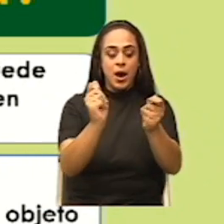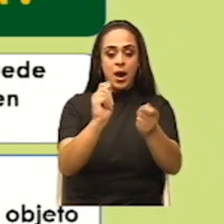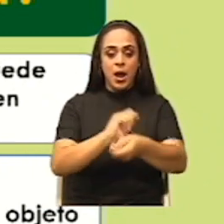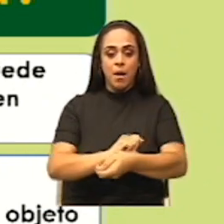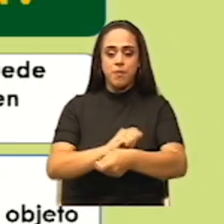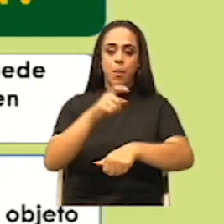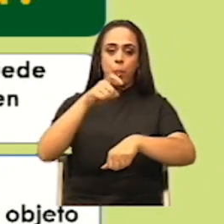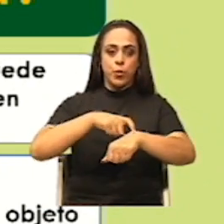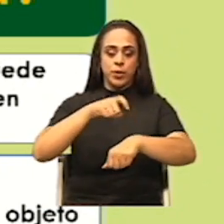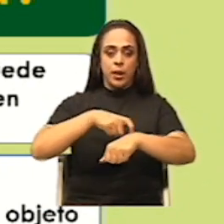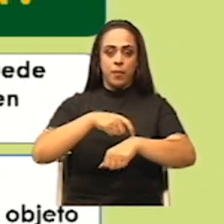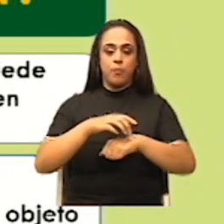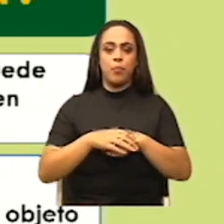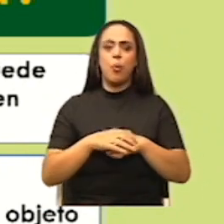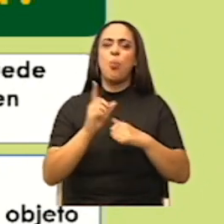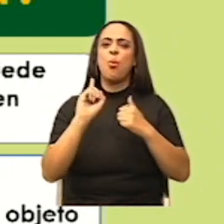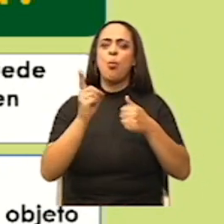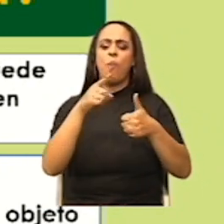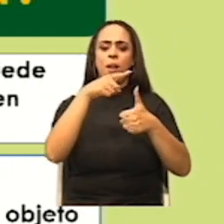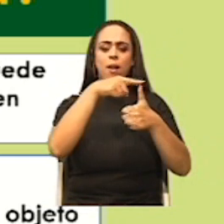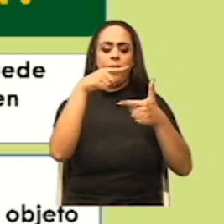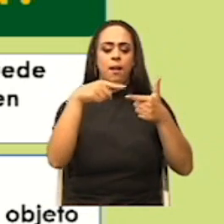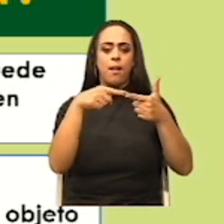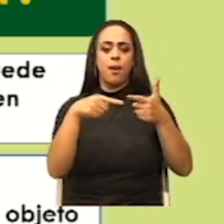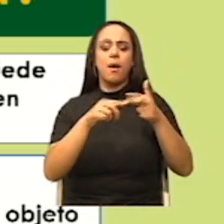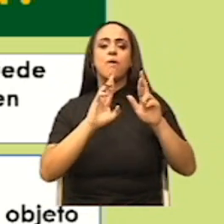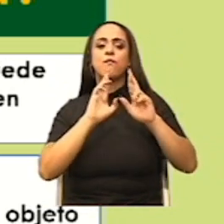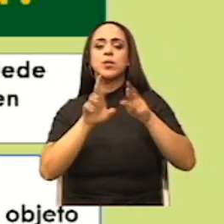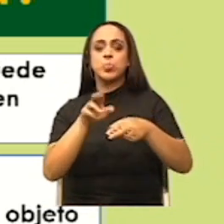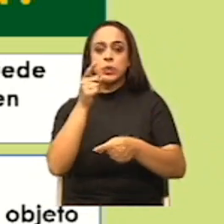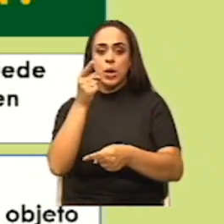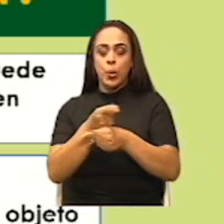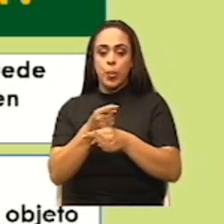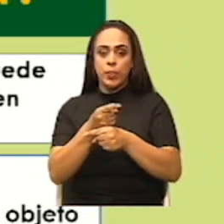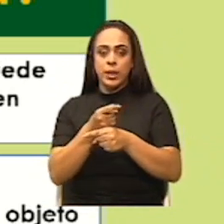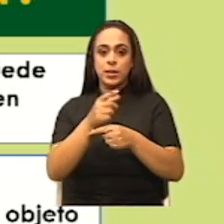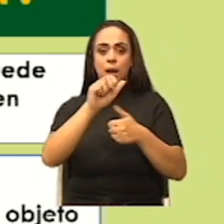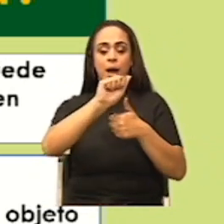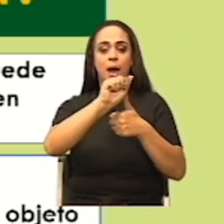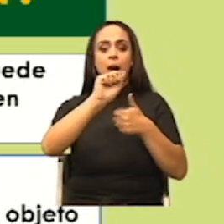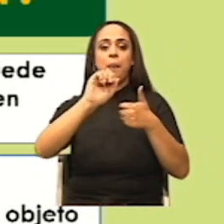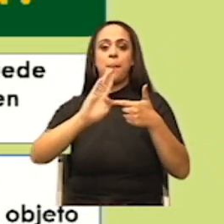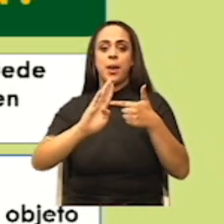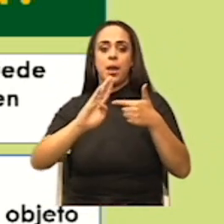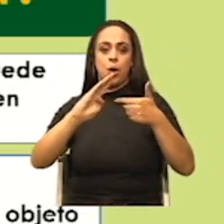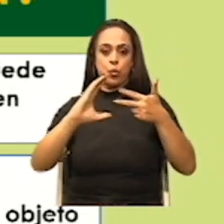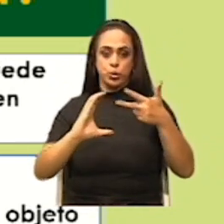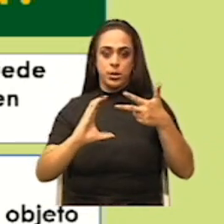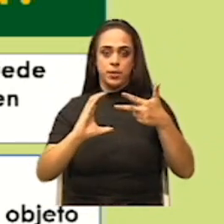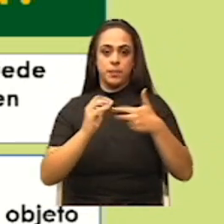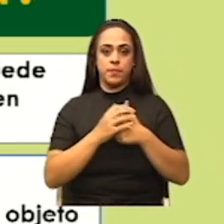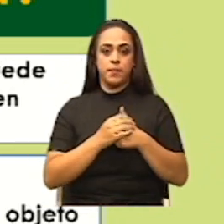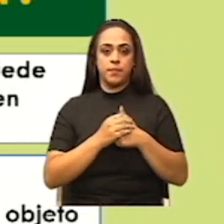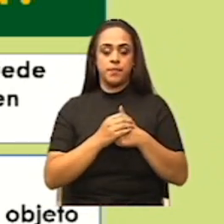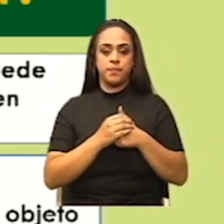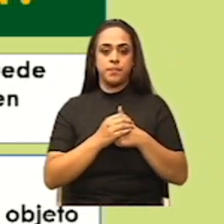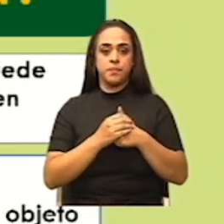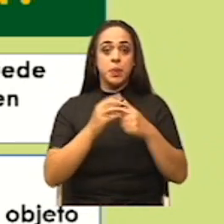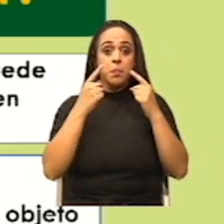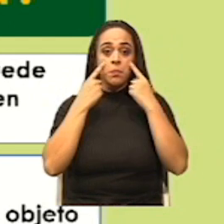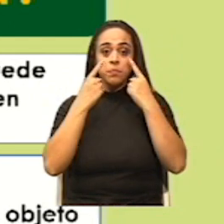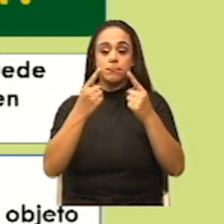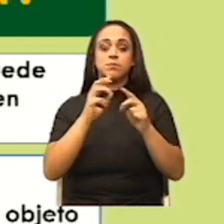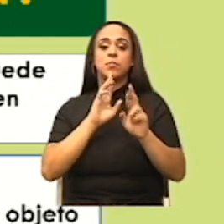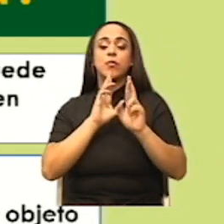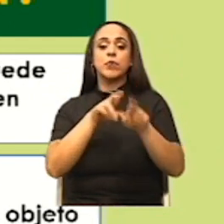de tiempo. ¿Cuál creen ustedes que es la respuesta correcta? La opción A, B o C. Escuchemos a